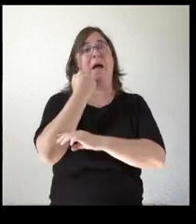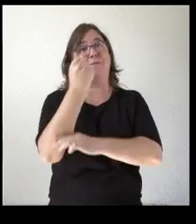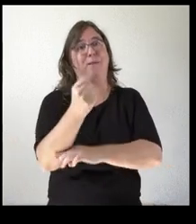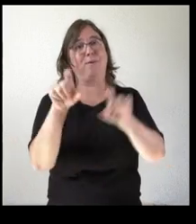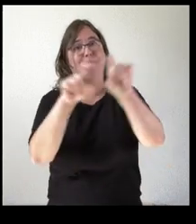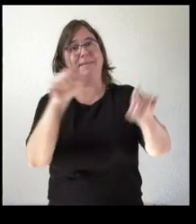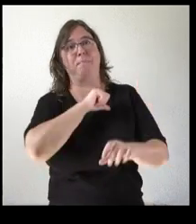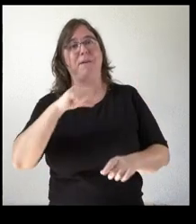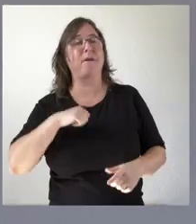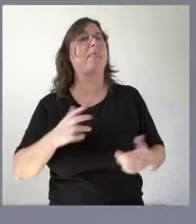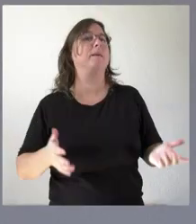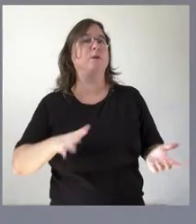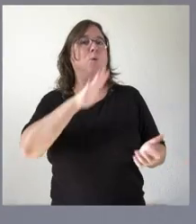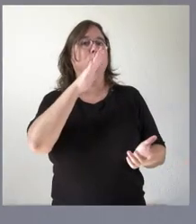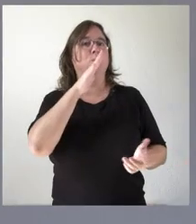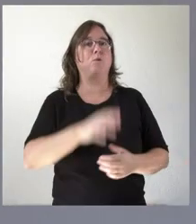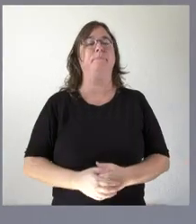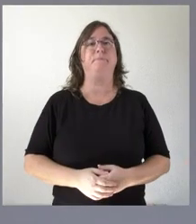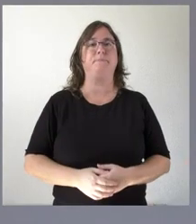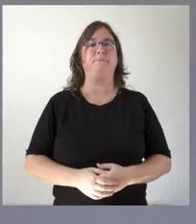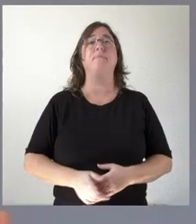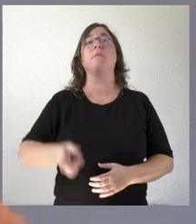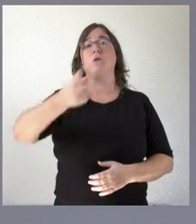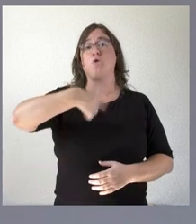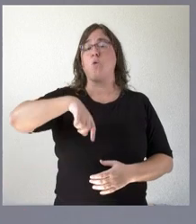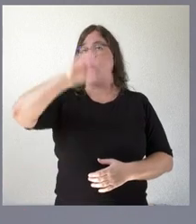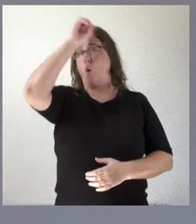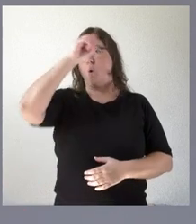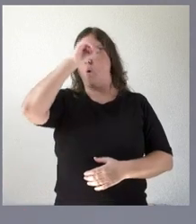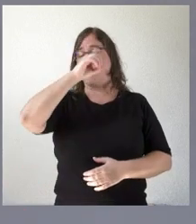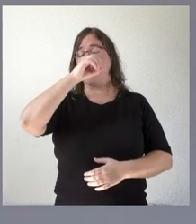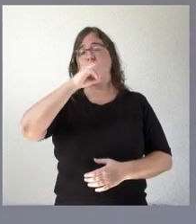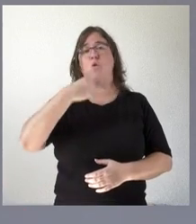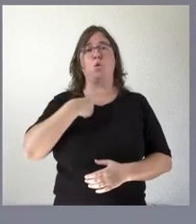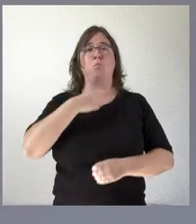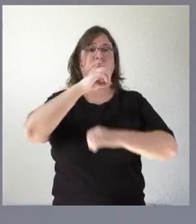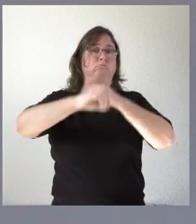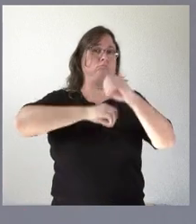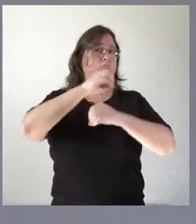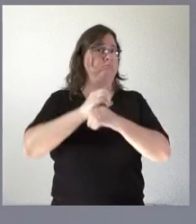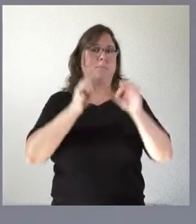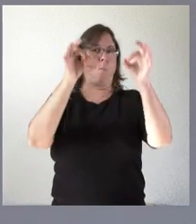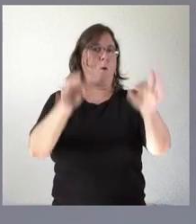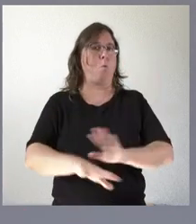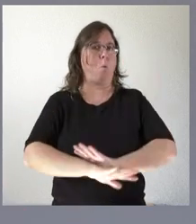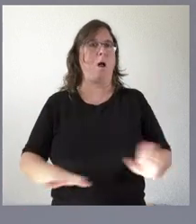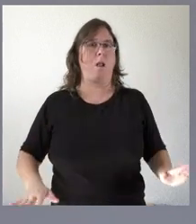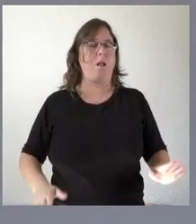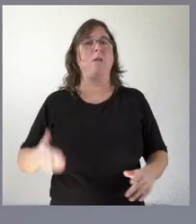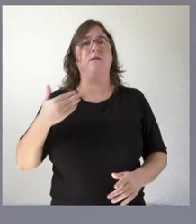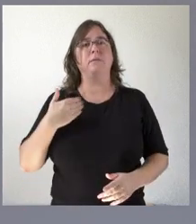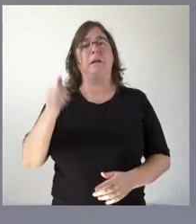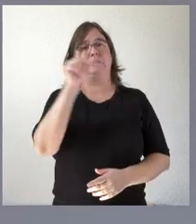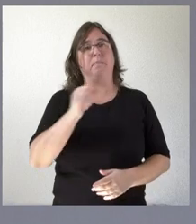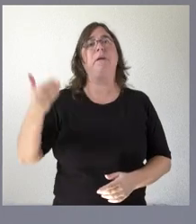gracias pues la posición de la Junta de Castellón sobre la energía nuclear es la misma y fue la que la manifesté esta semana y también las